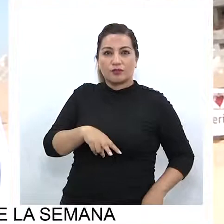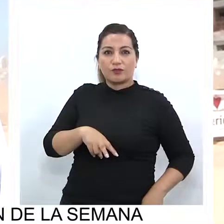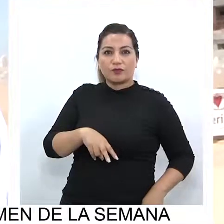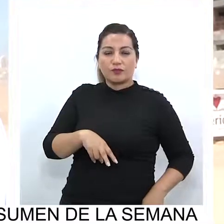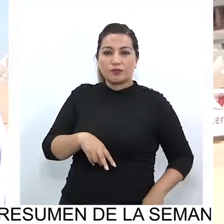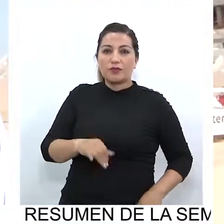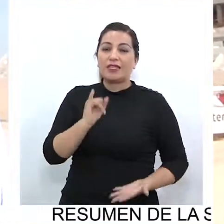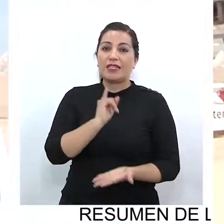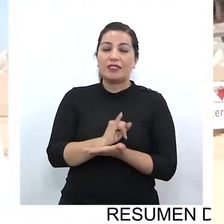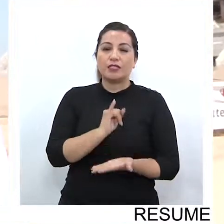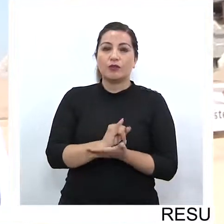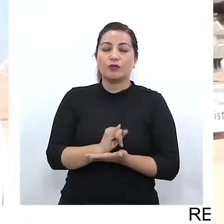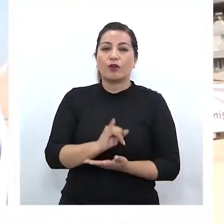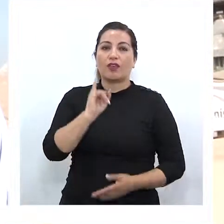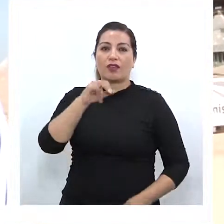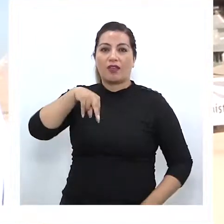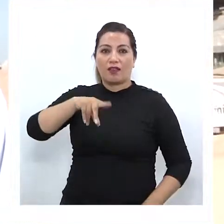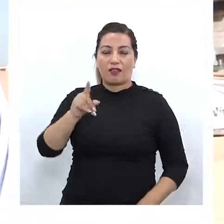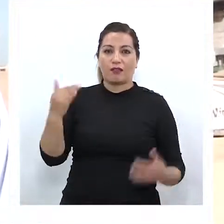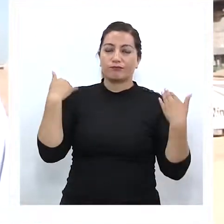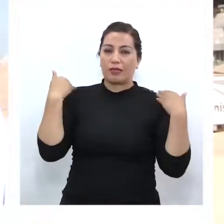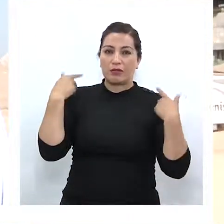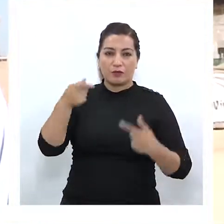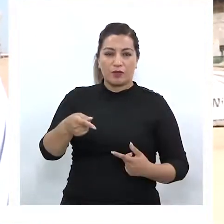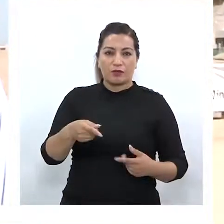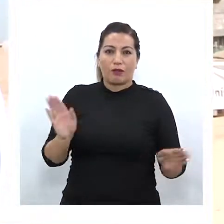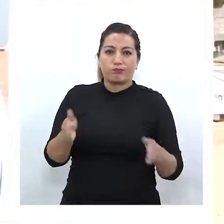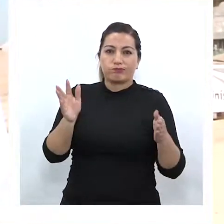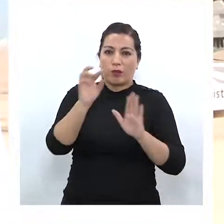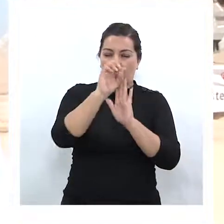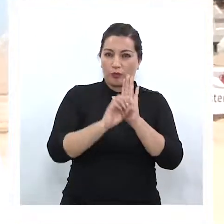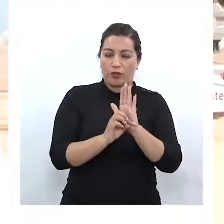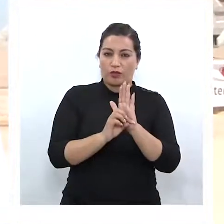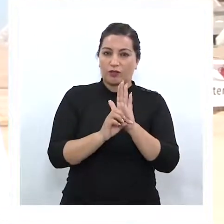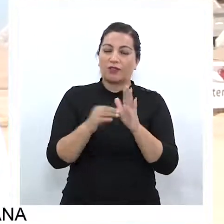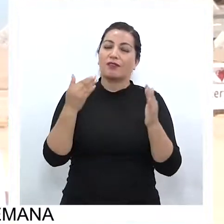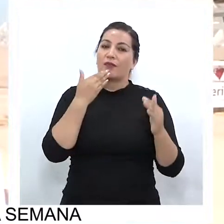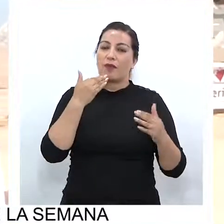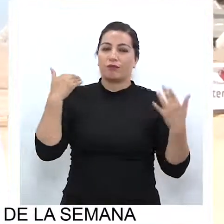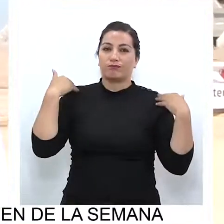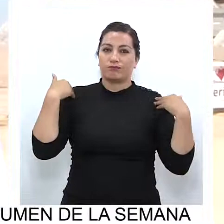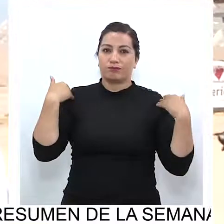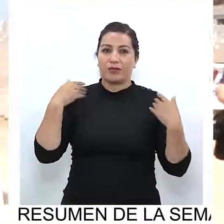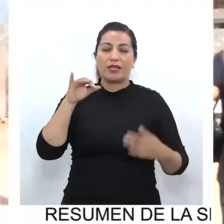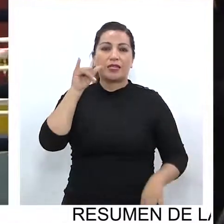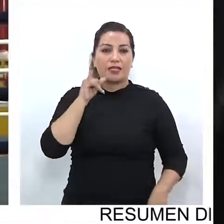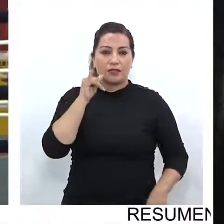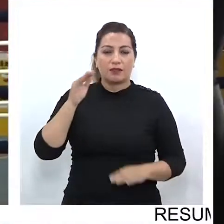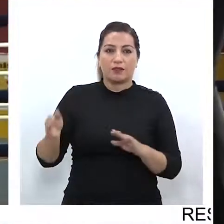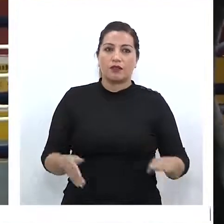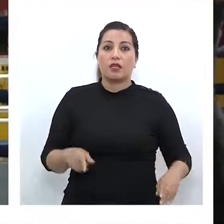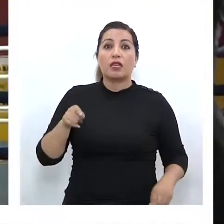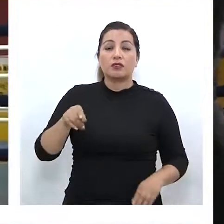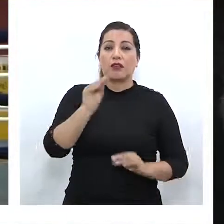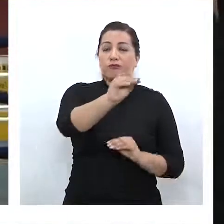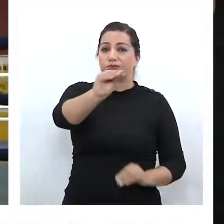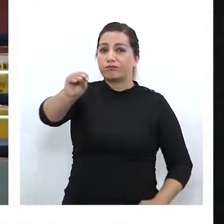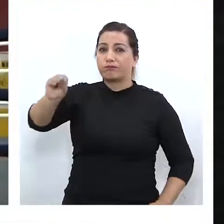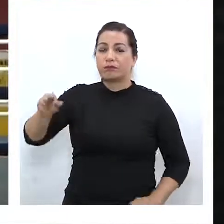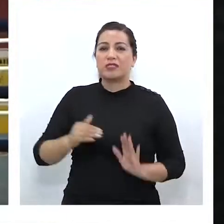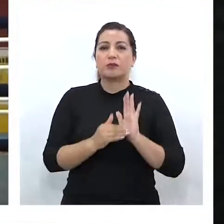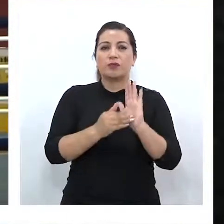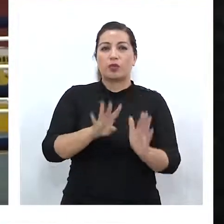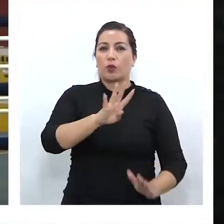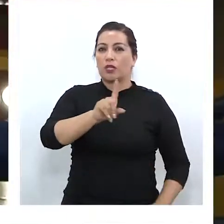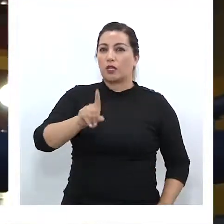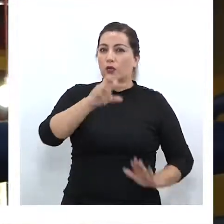a través del Instituto Nacional de Deportes fomentamos los proyectos de la actividad física y deporte en la región. Para esta convocatoria